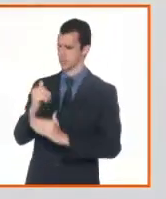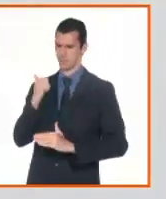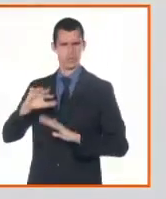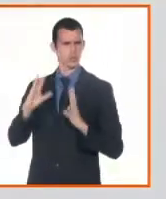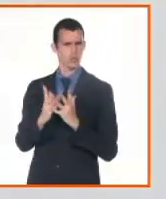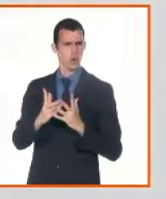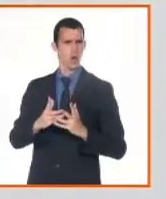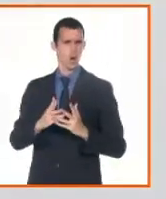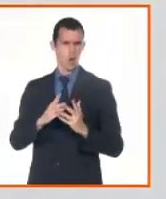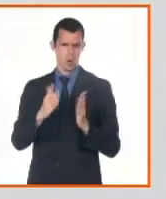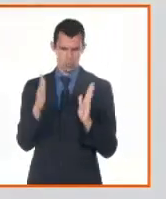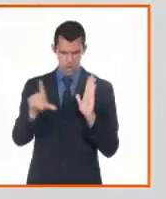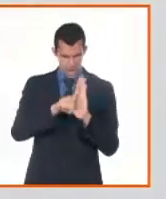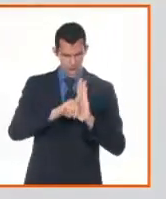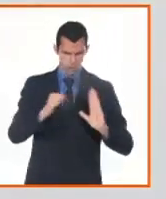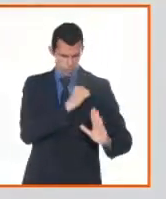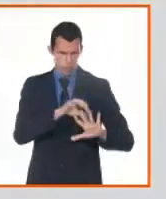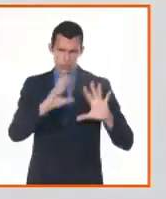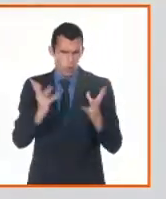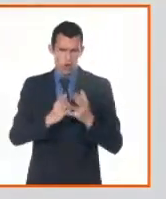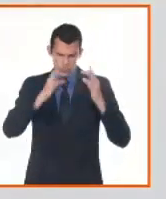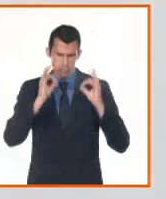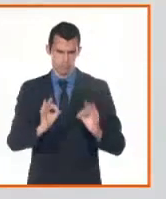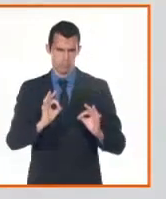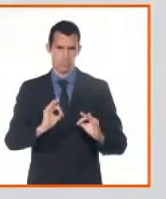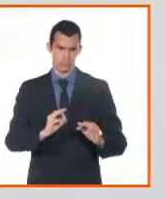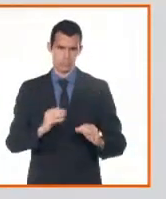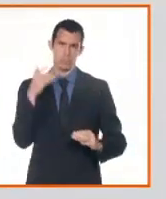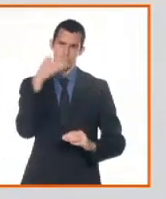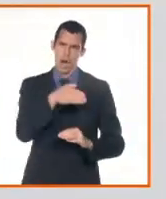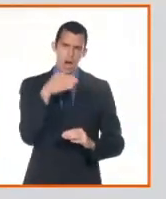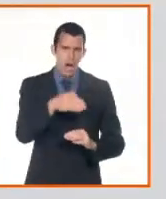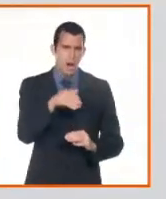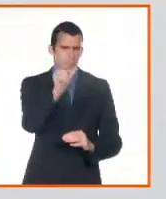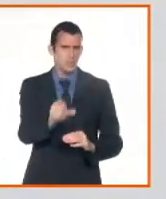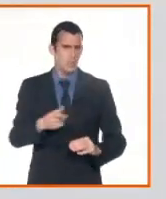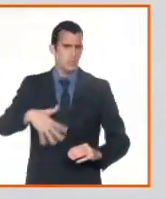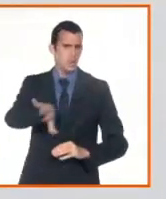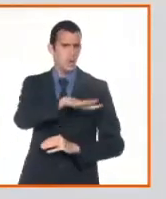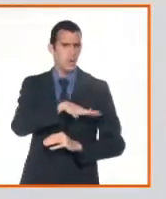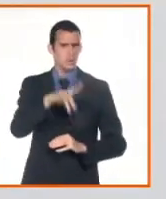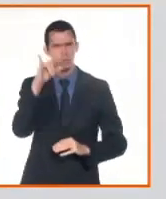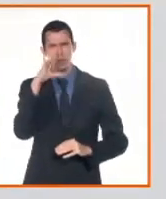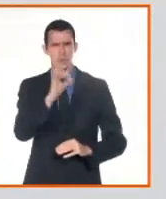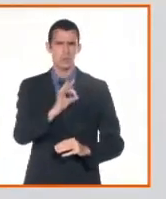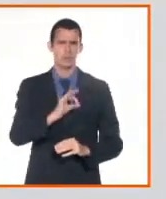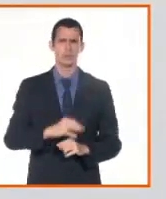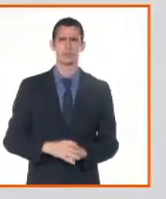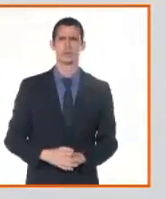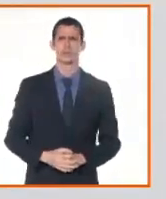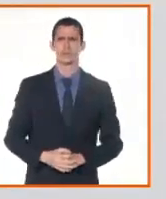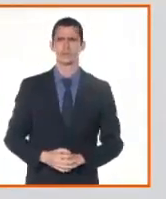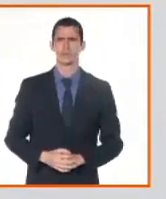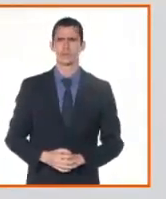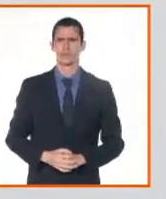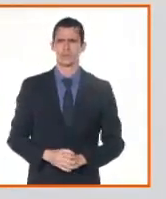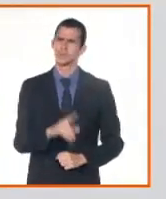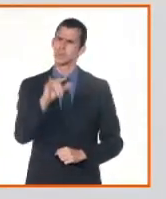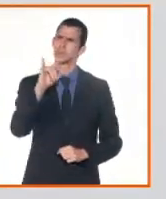incrementado los servicios en el sentido, bueno, estadísticamente, el